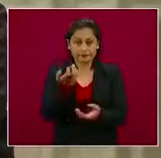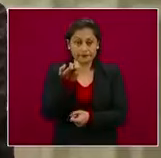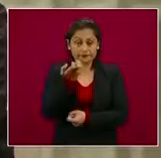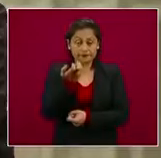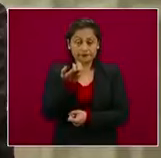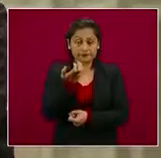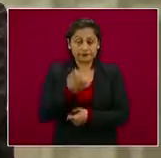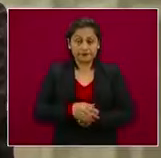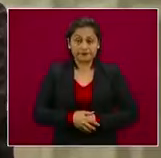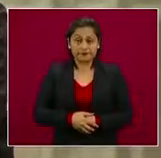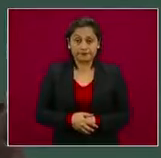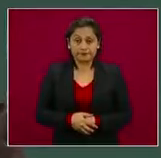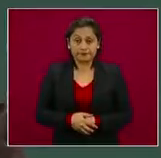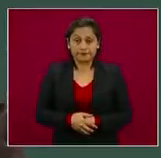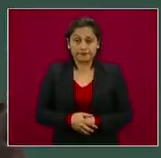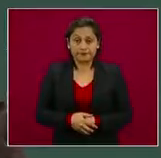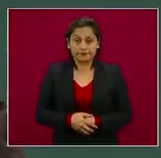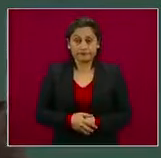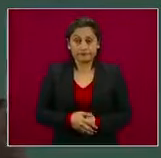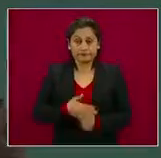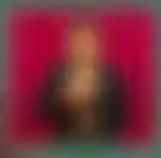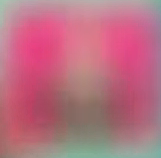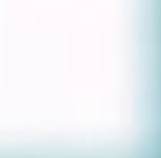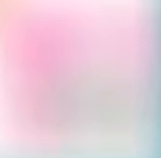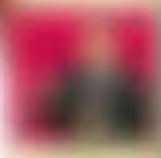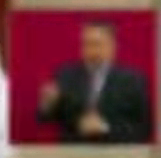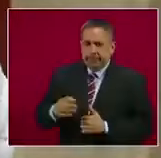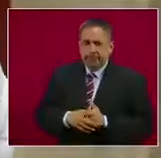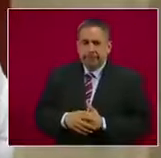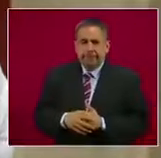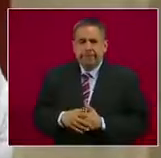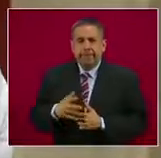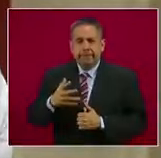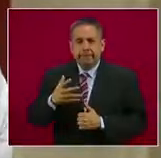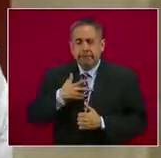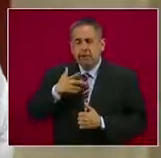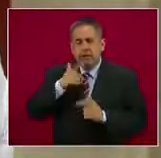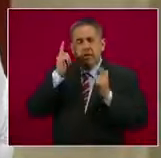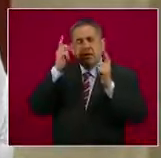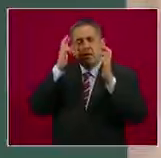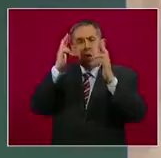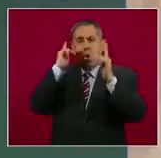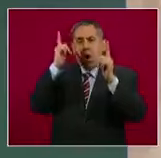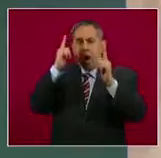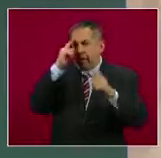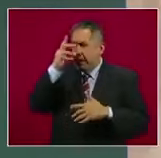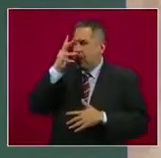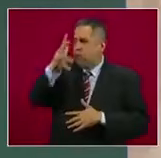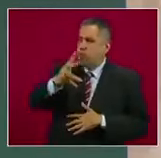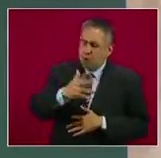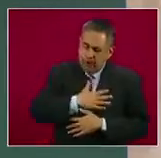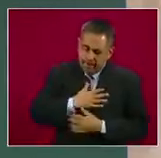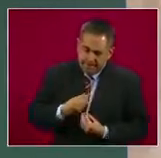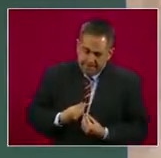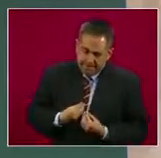nombre del Estado. Tenemos que tener una esperanza para seguir viviendo,